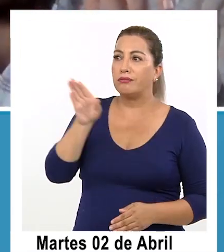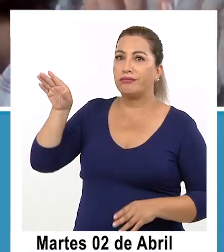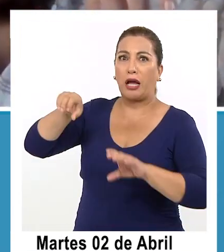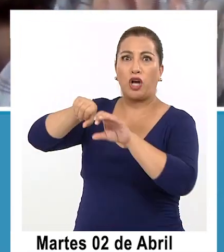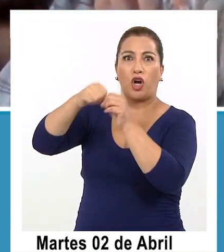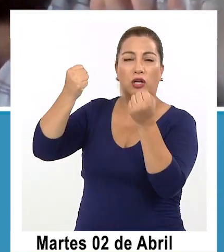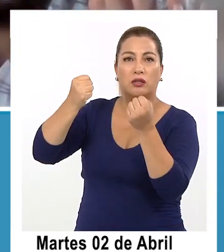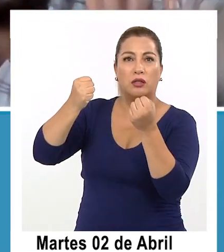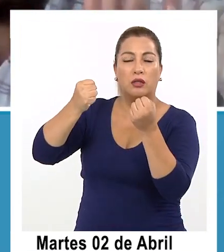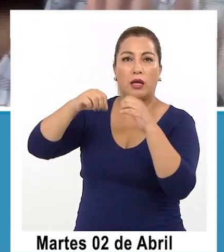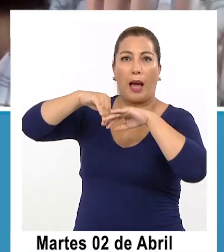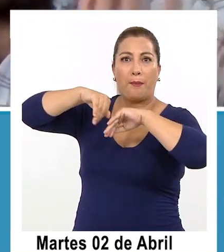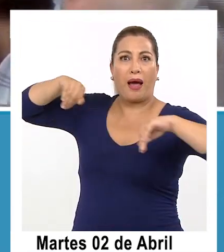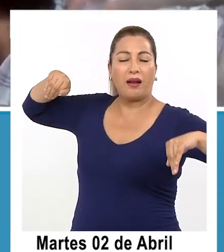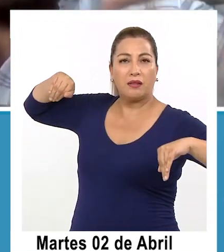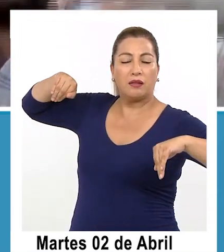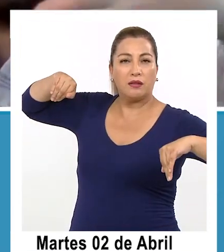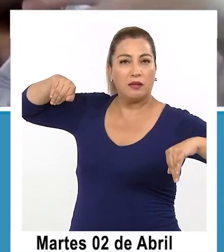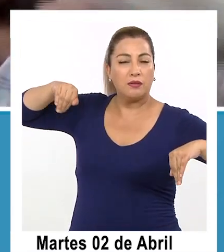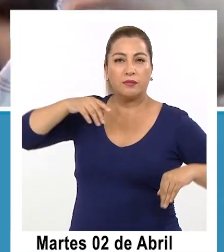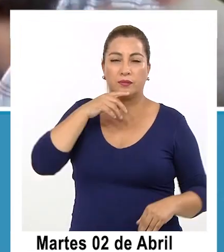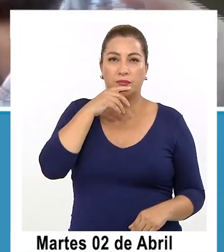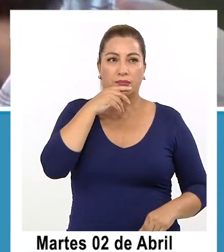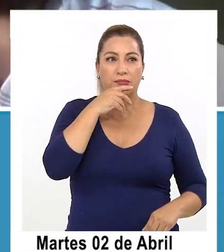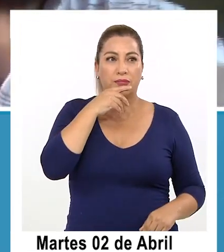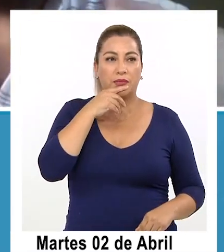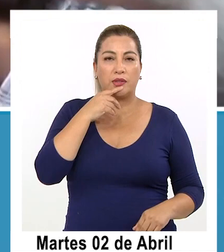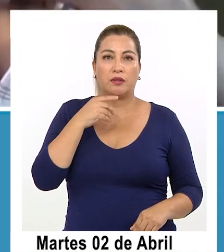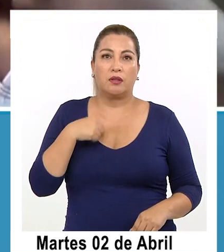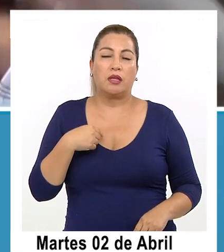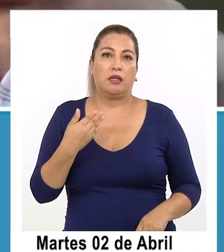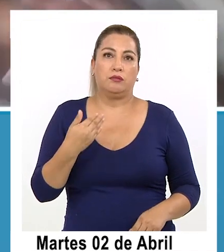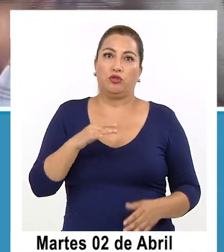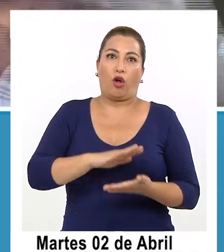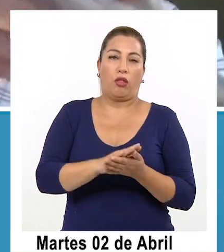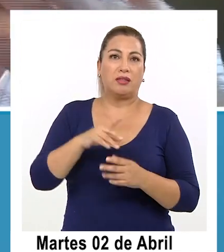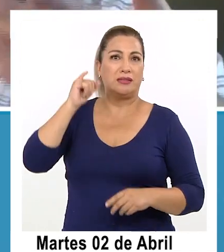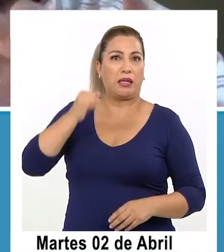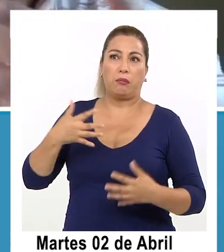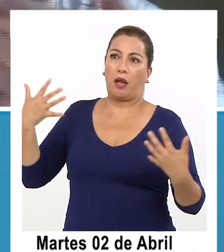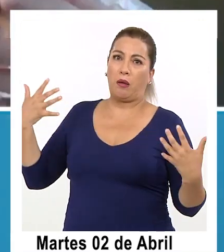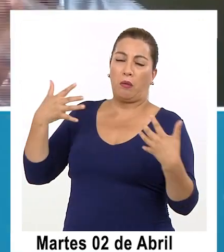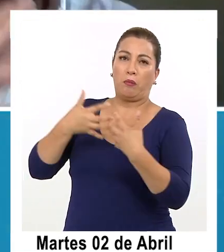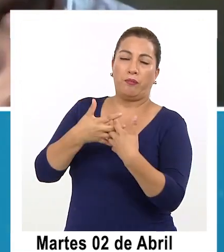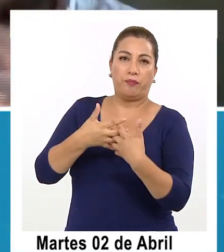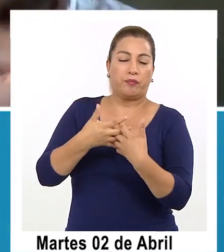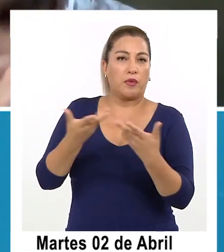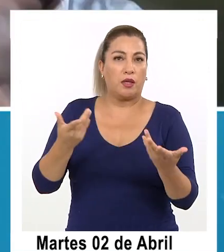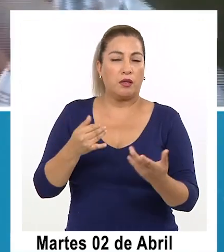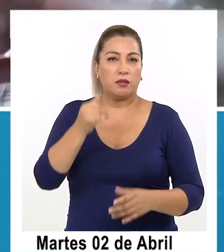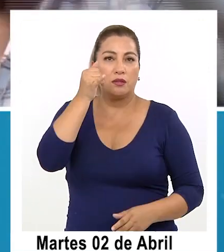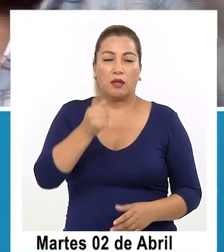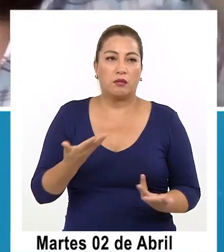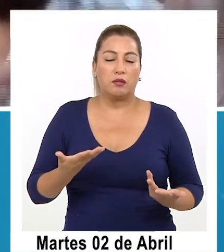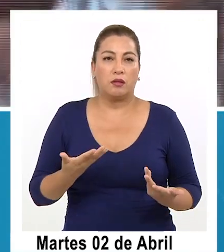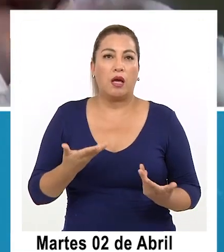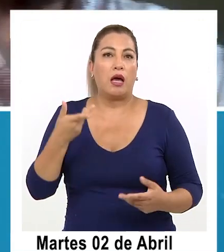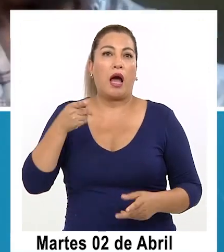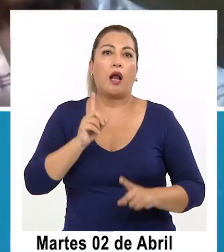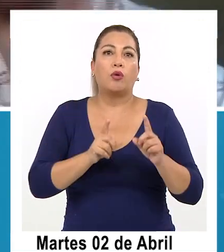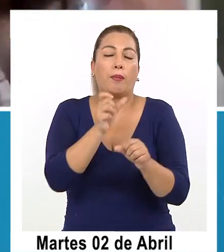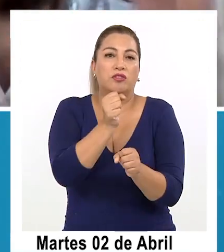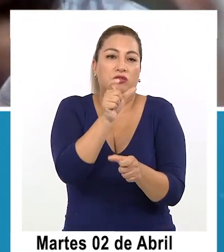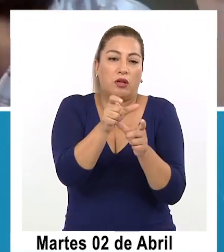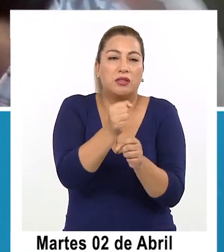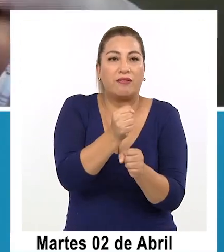quedan aisladas una de la otra siendo que son bastante simbióticas sus relaciones tanto económicas hay gente que trabaja en un